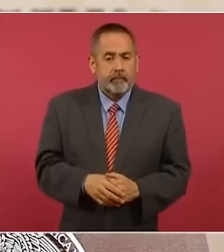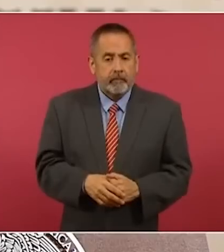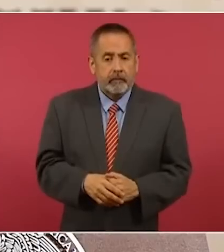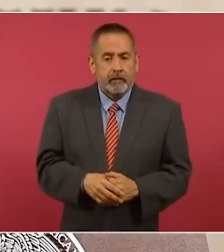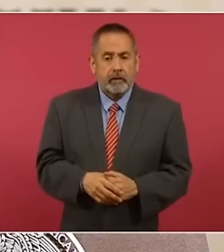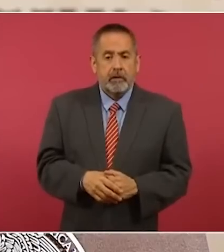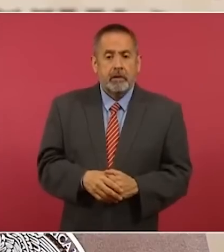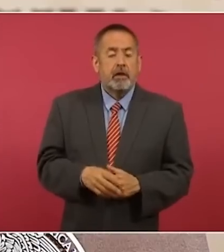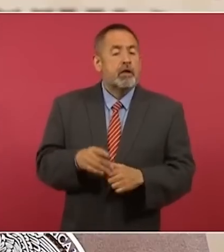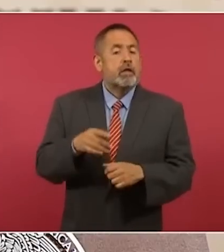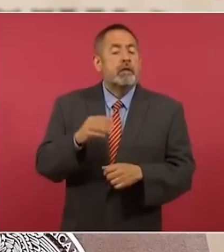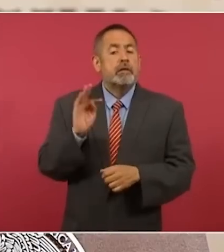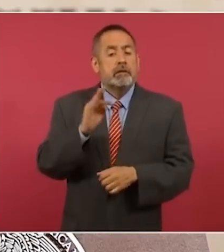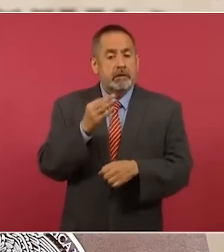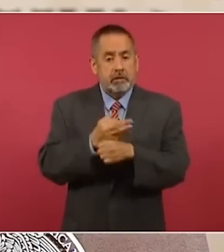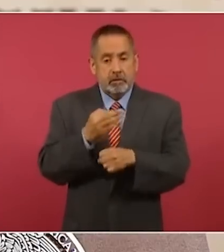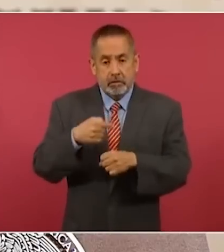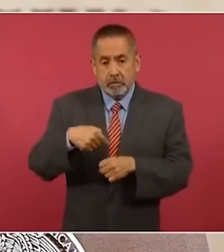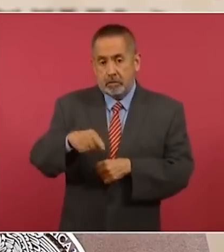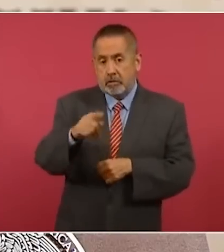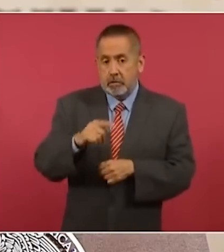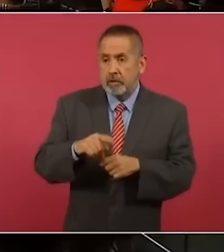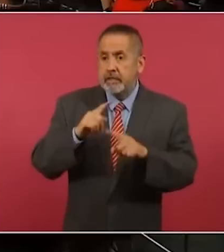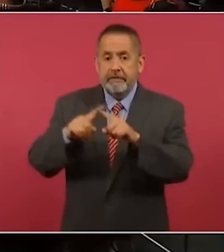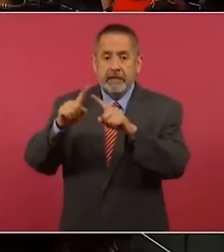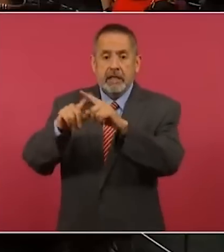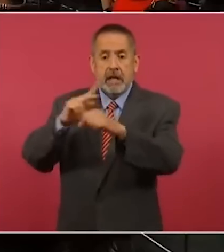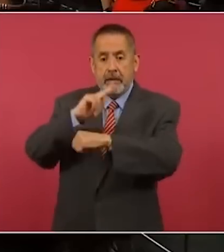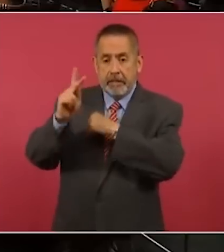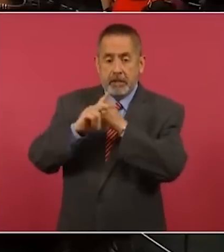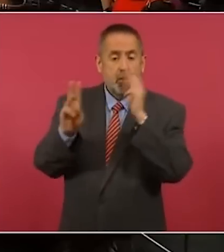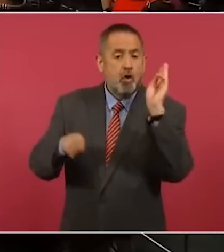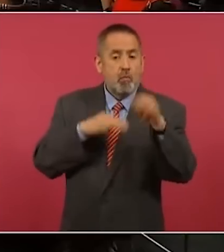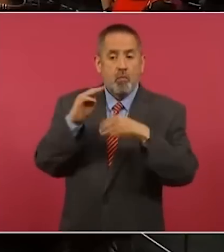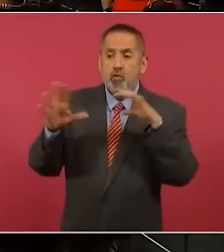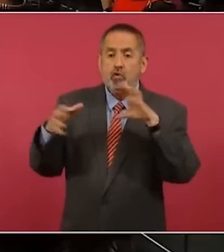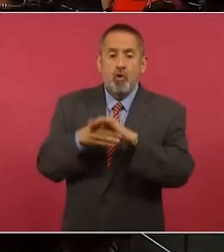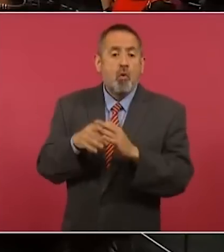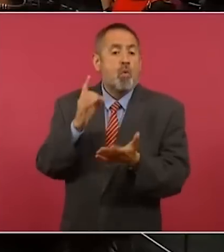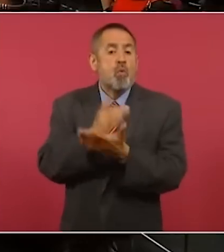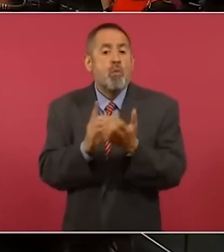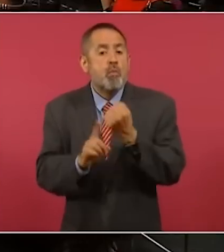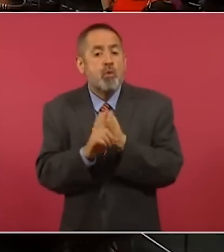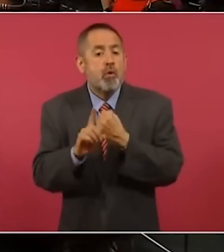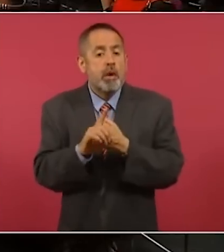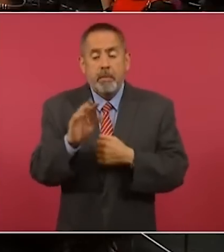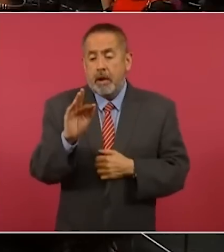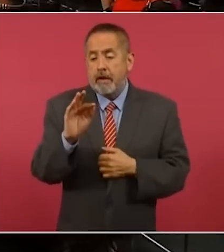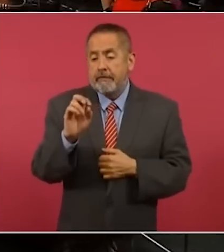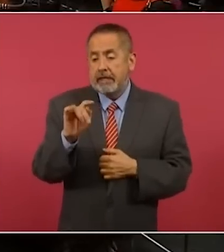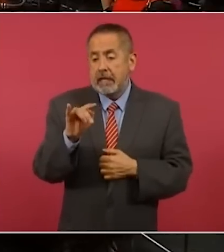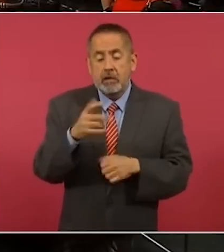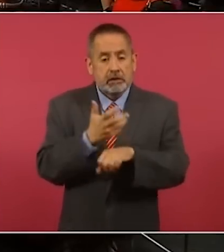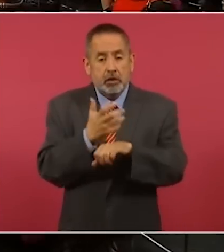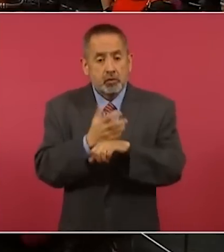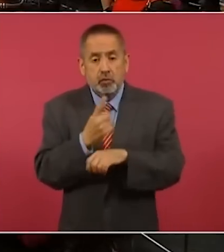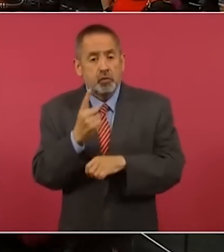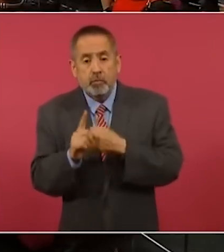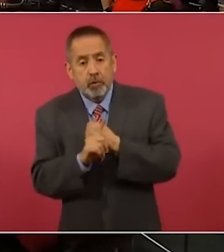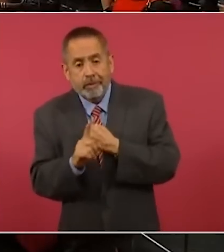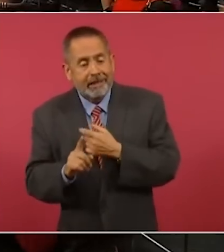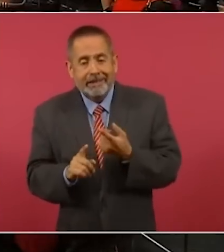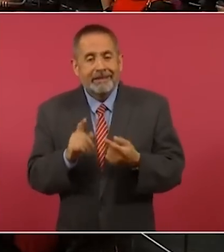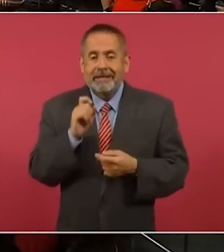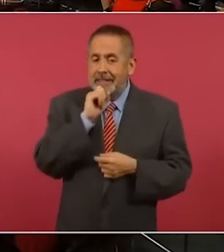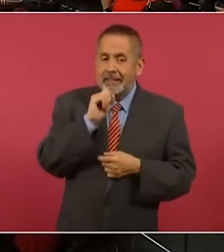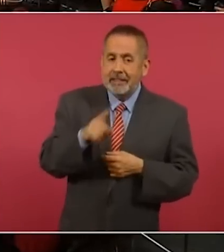organizando una coalición de muy diversos países del mundo porque el fentanilo no es un problema nada más de Estados Unidos, es un problema